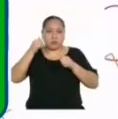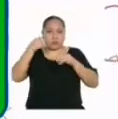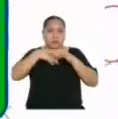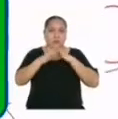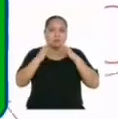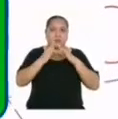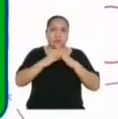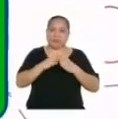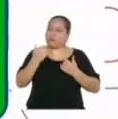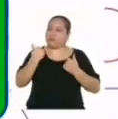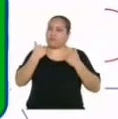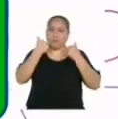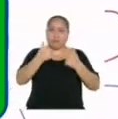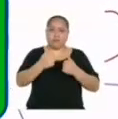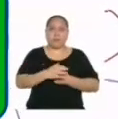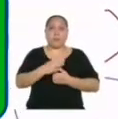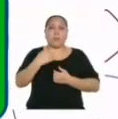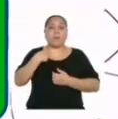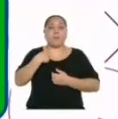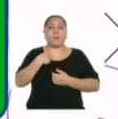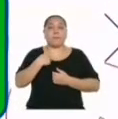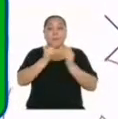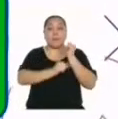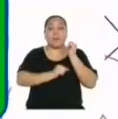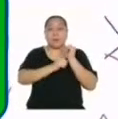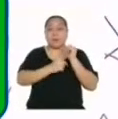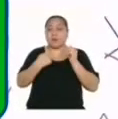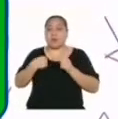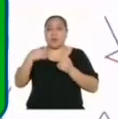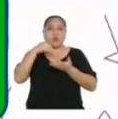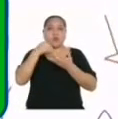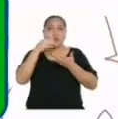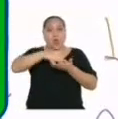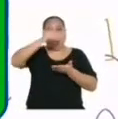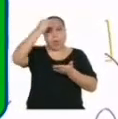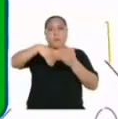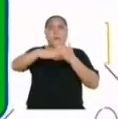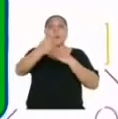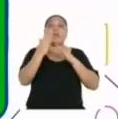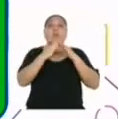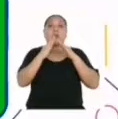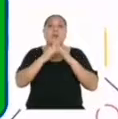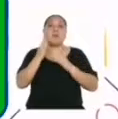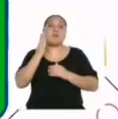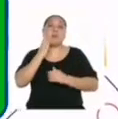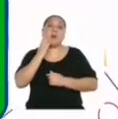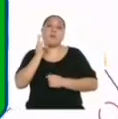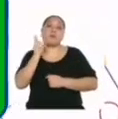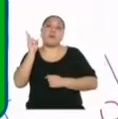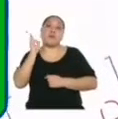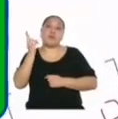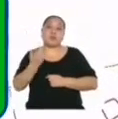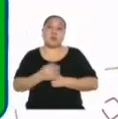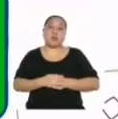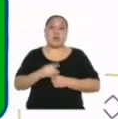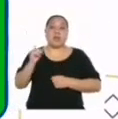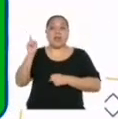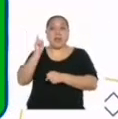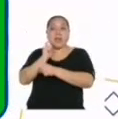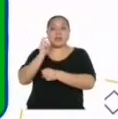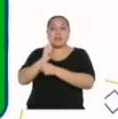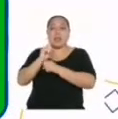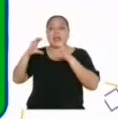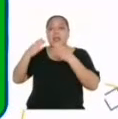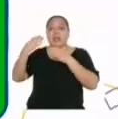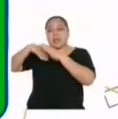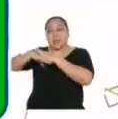social de manera muy estricta. Yo y mis hermanos estudiamos con Aprendo en Casa, mientras que mi mamá es profesora, por lo que enseña sus